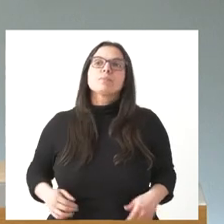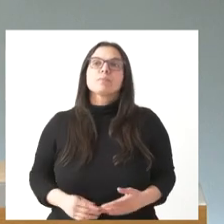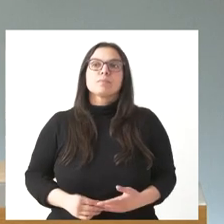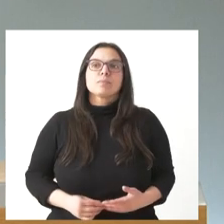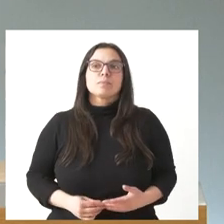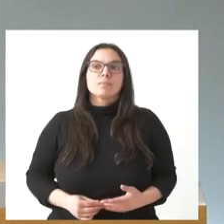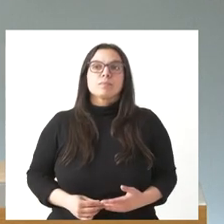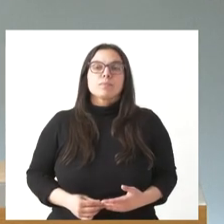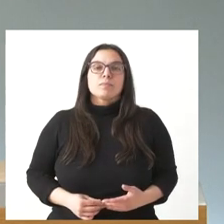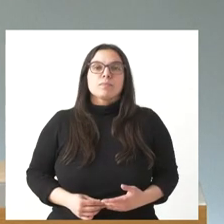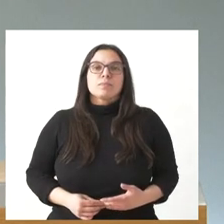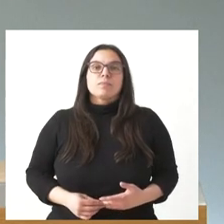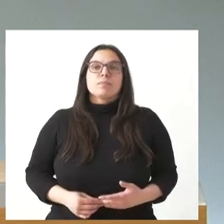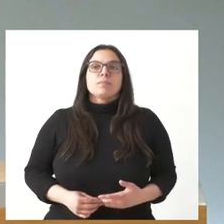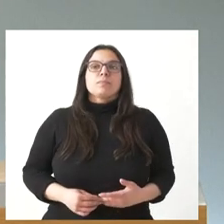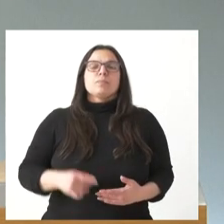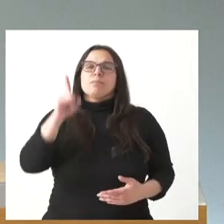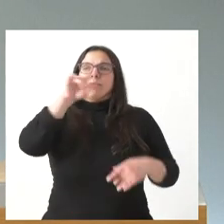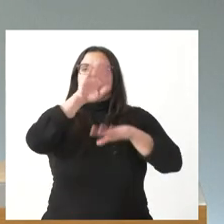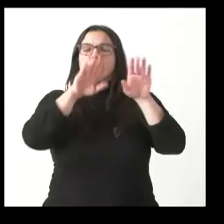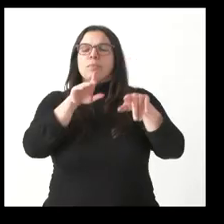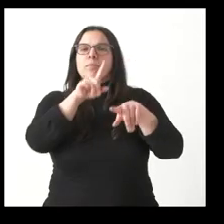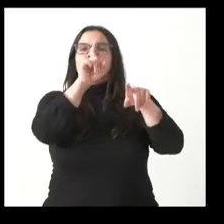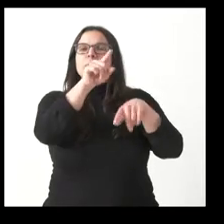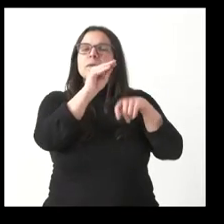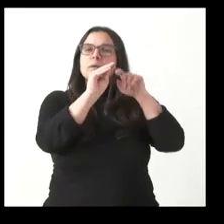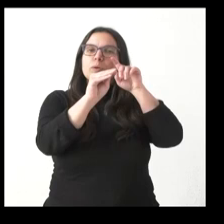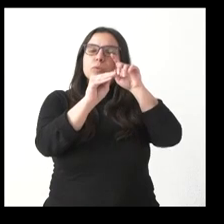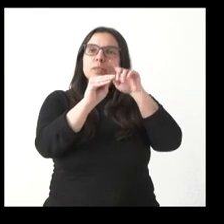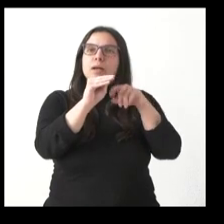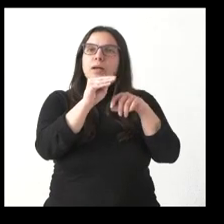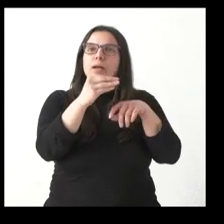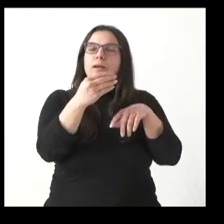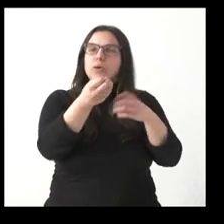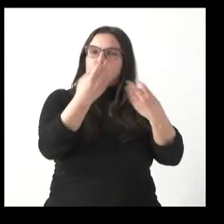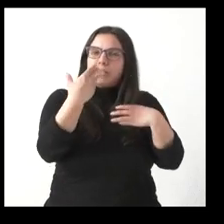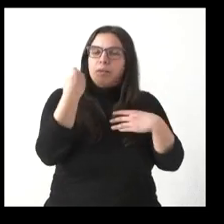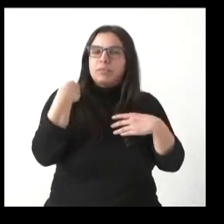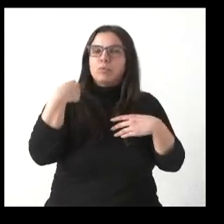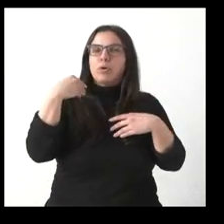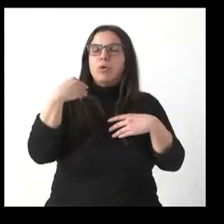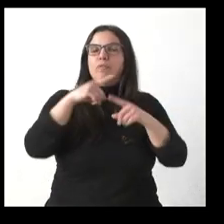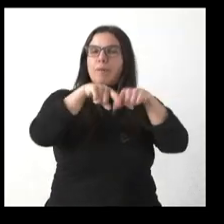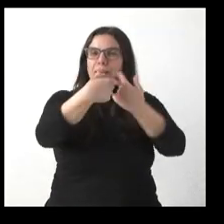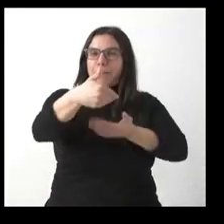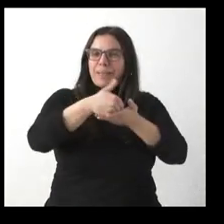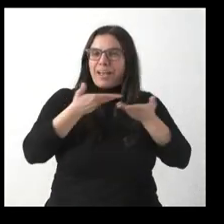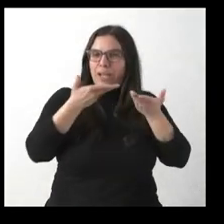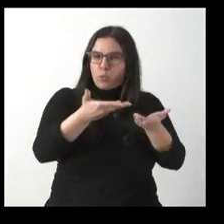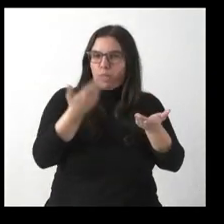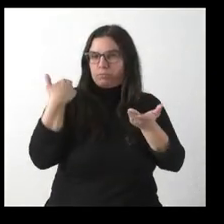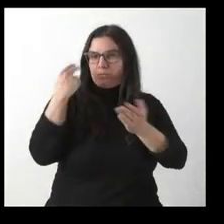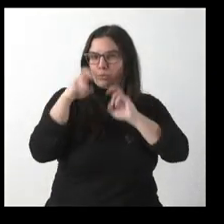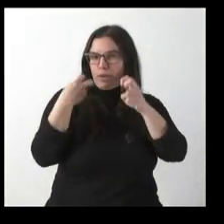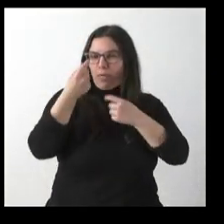Parte una última. Nos ha dado los datos actualizados de familias que han accedido a la ayuda. La duda que me surge es, en